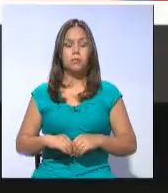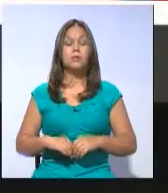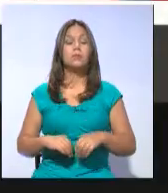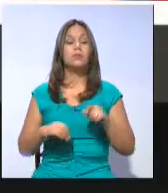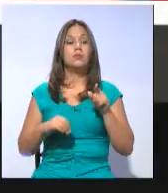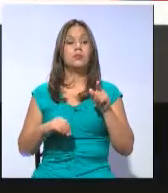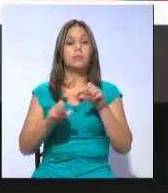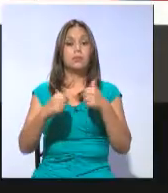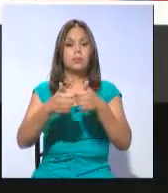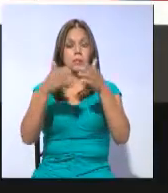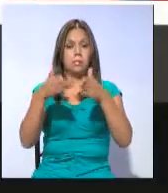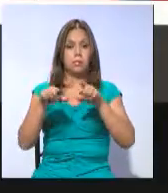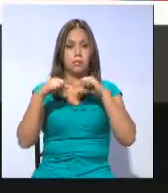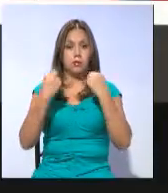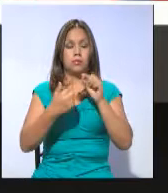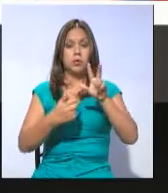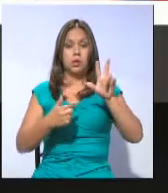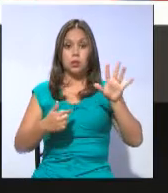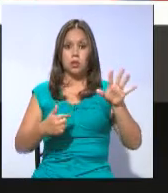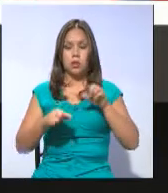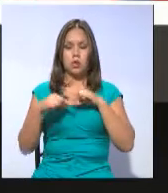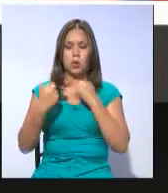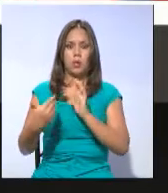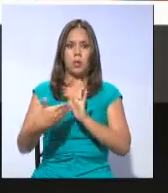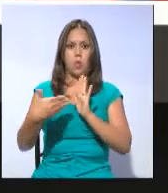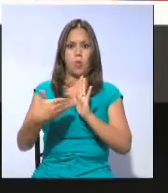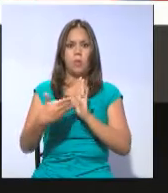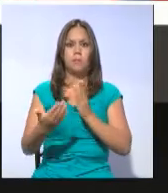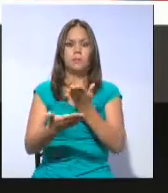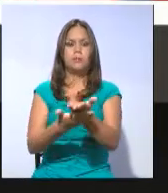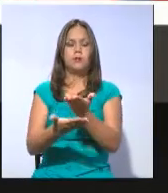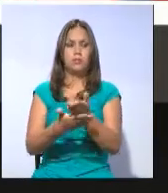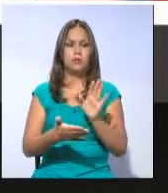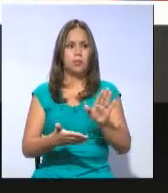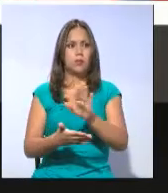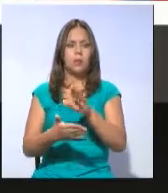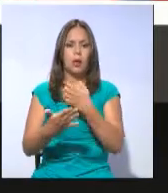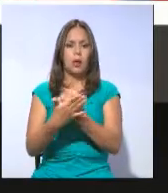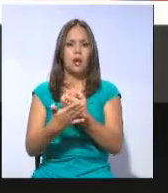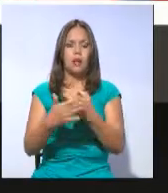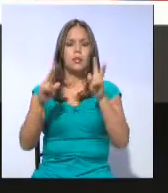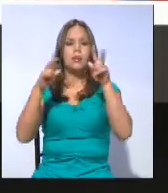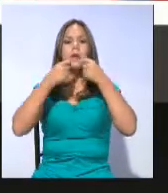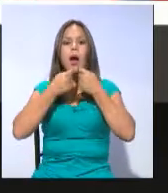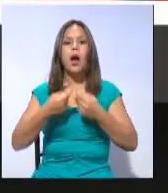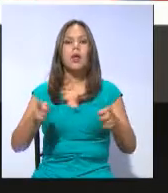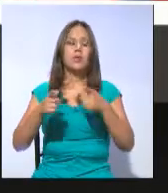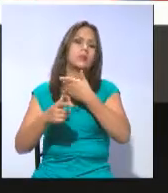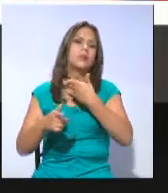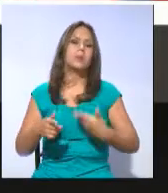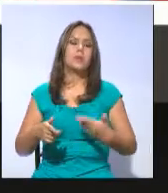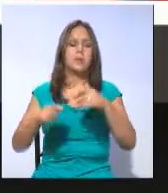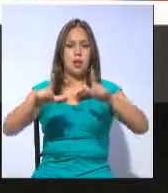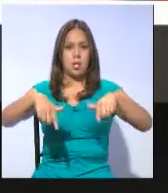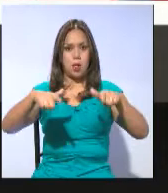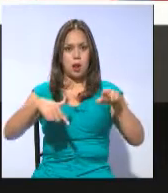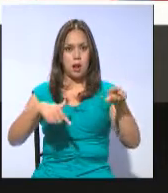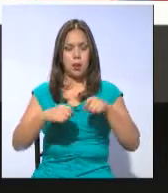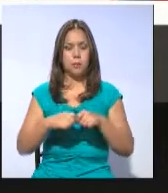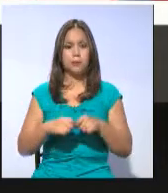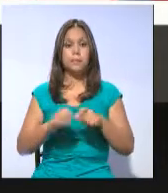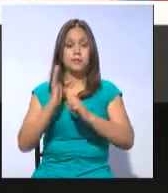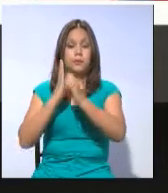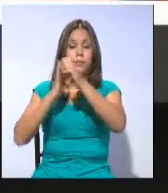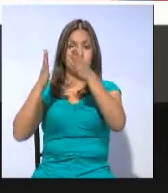Asambleístas del oficialismo y de oposición plantearon sus posturas sobre las medidas económicas anunciadas por el presidente Lenín Moreno. El